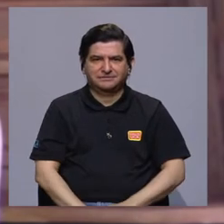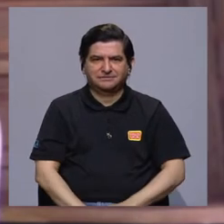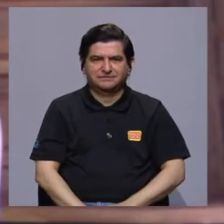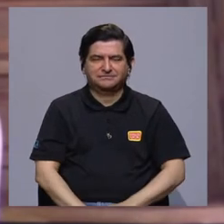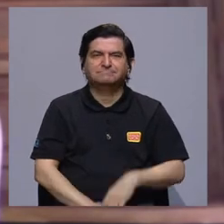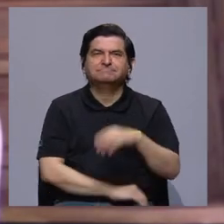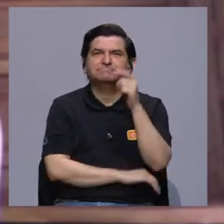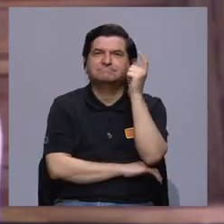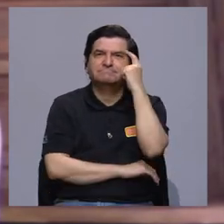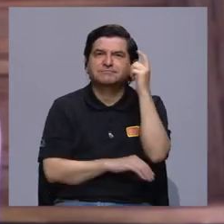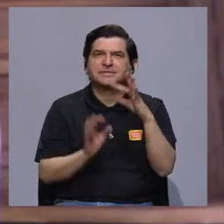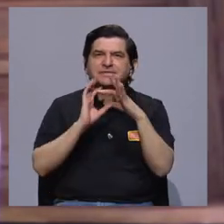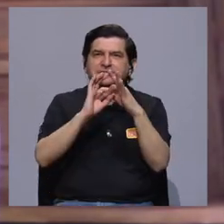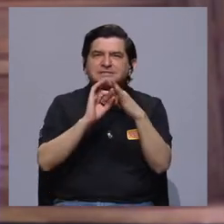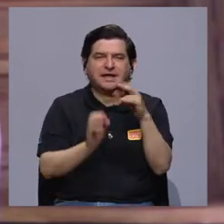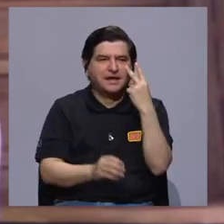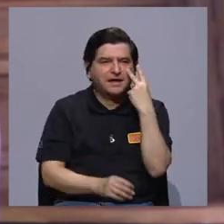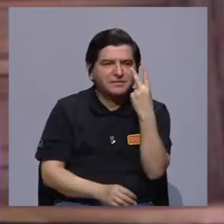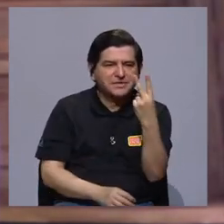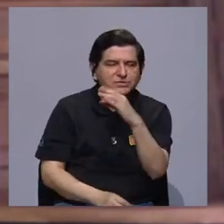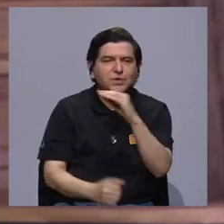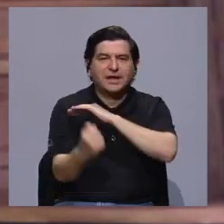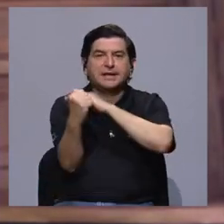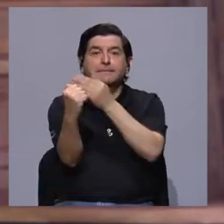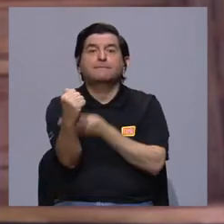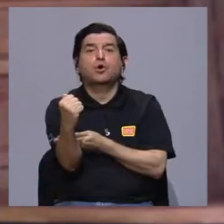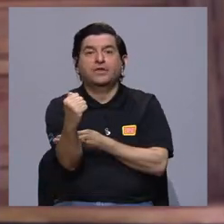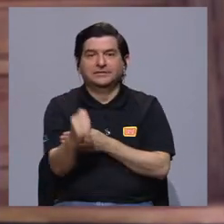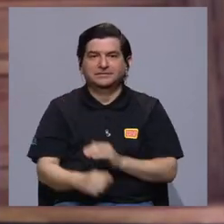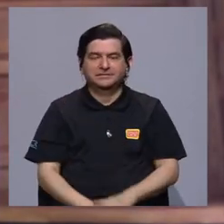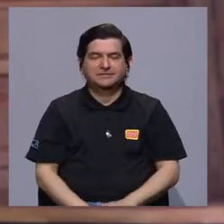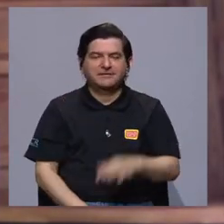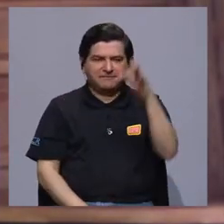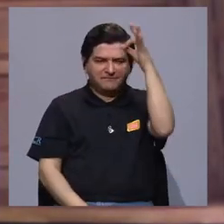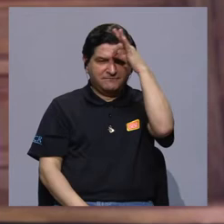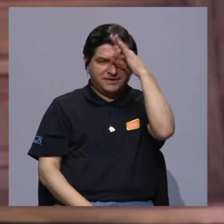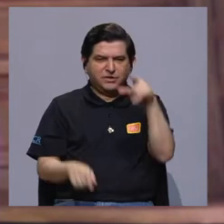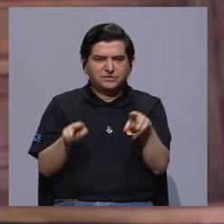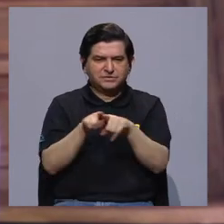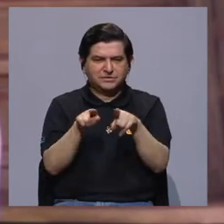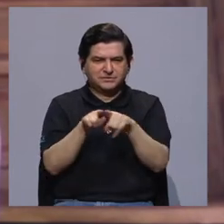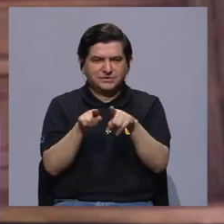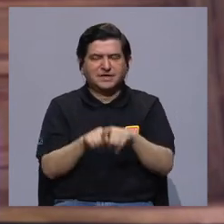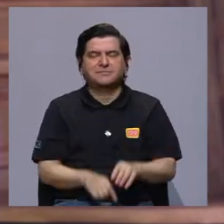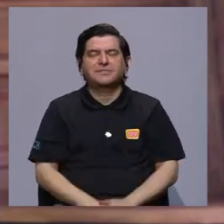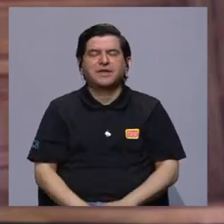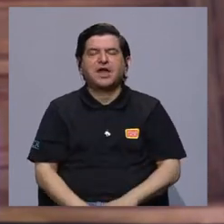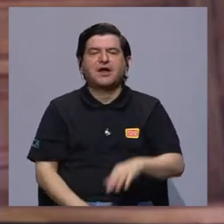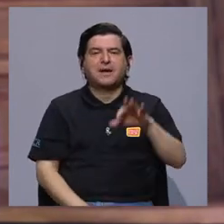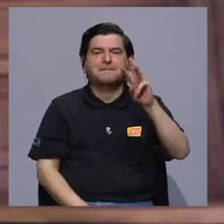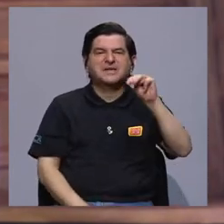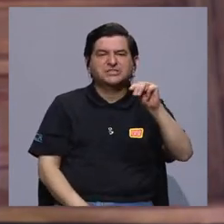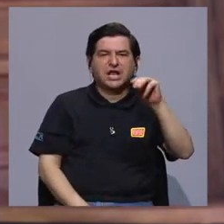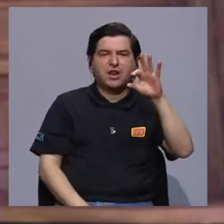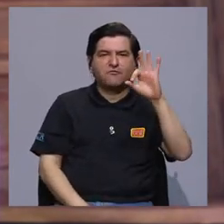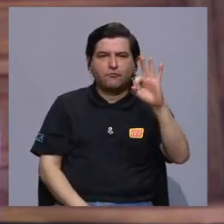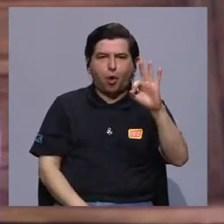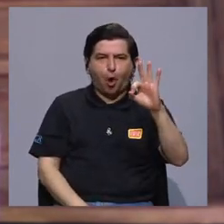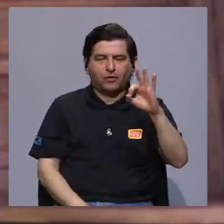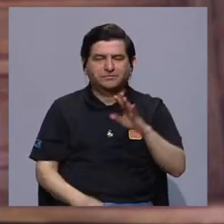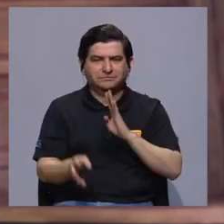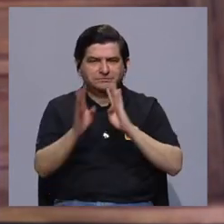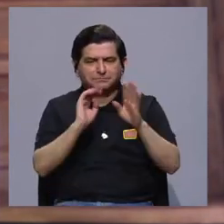Y pensar la relación de lo visual con el poder, ¿verdad? Este filósofo también, Foucault, es conocido,